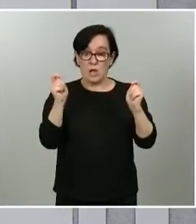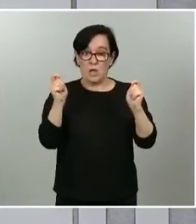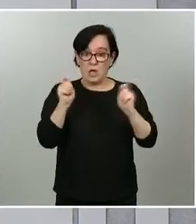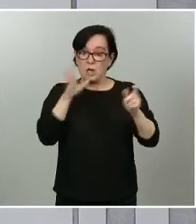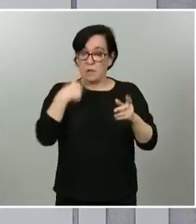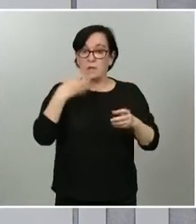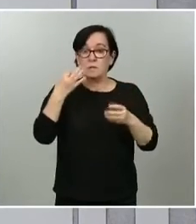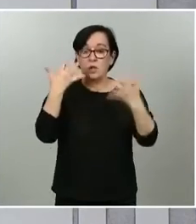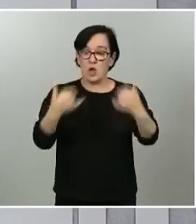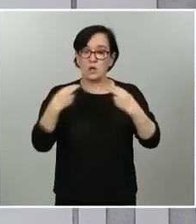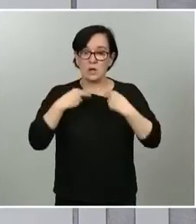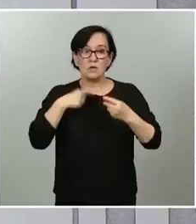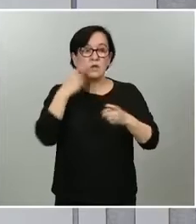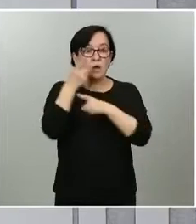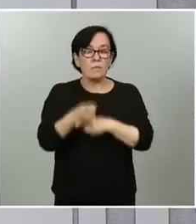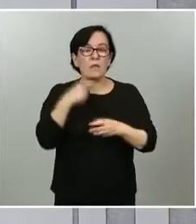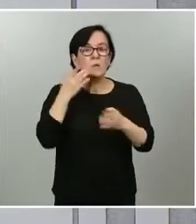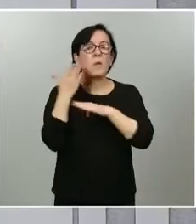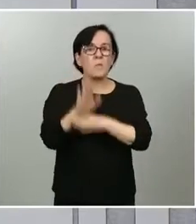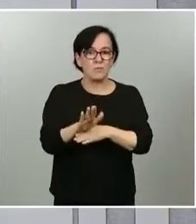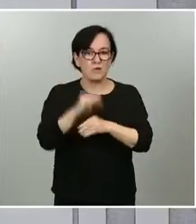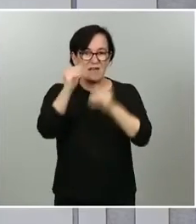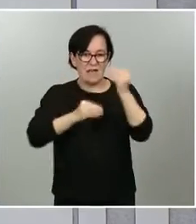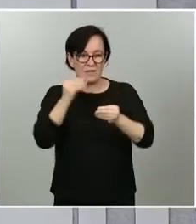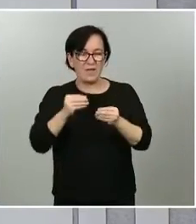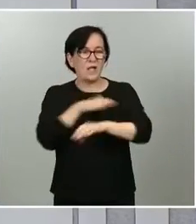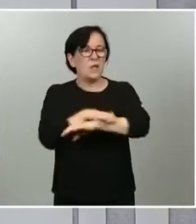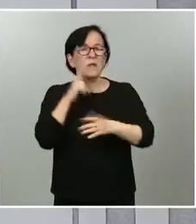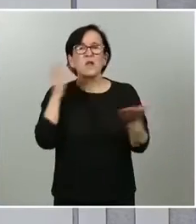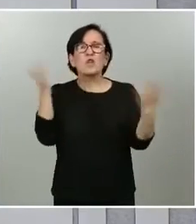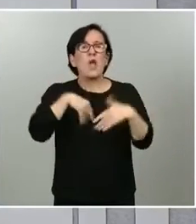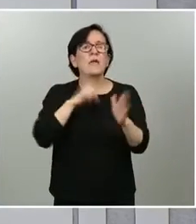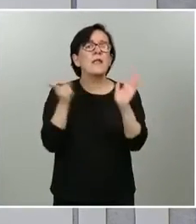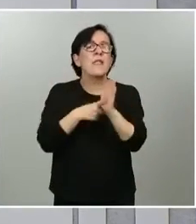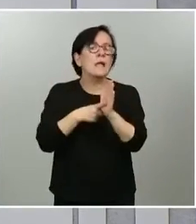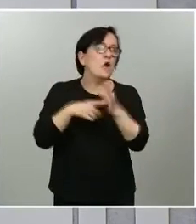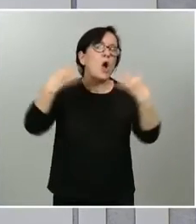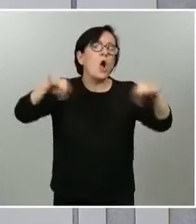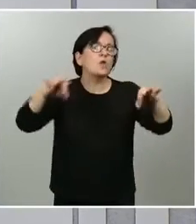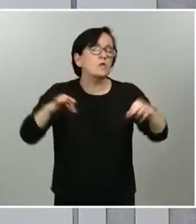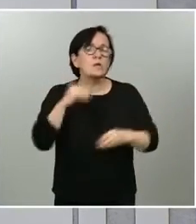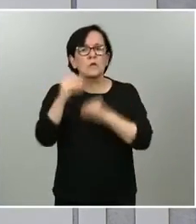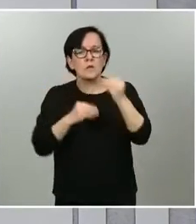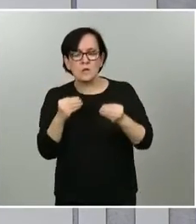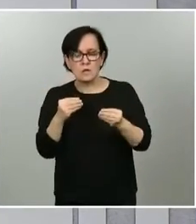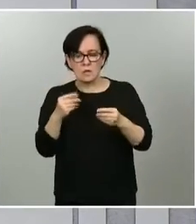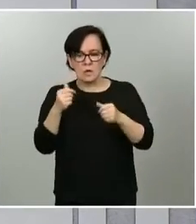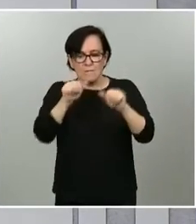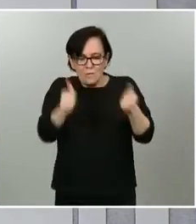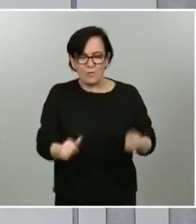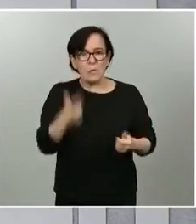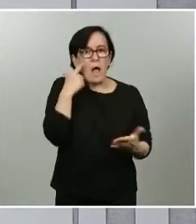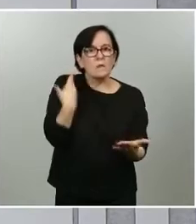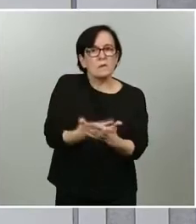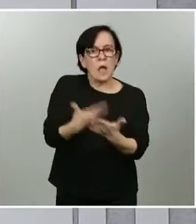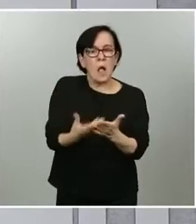sobre la propuesta que formula el gobierno no hay ninguna otra ley ordinaria que haga que este mecanismo tenga la garantía añadida